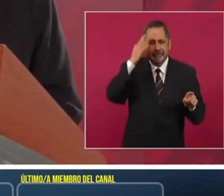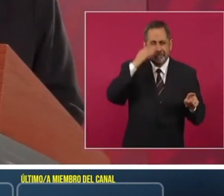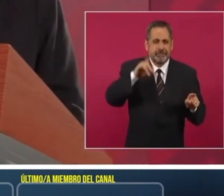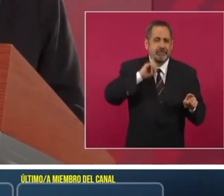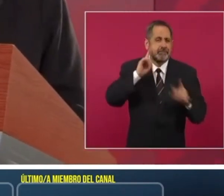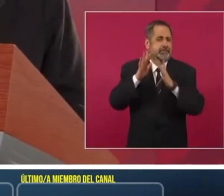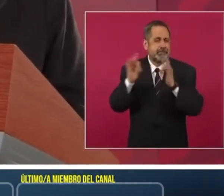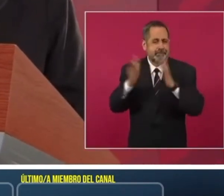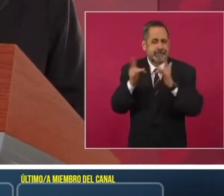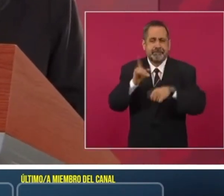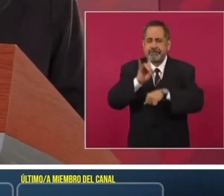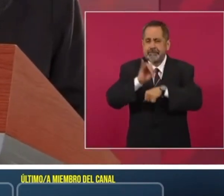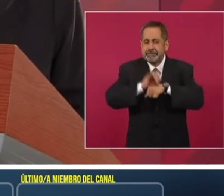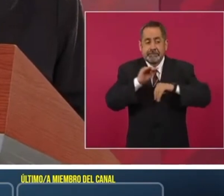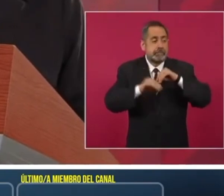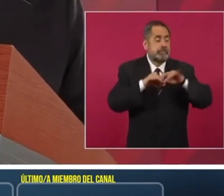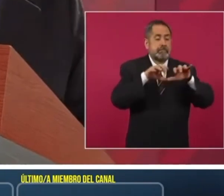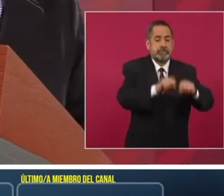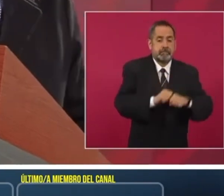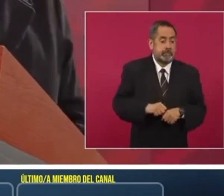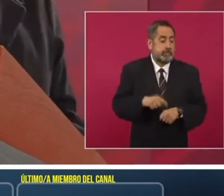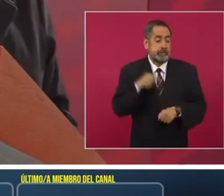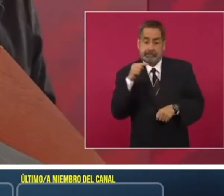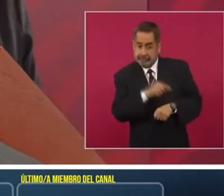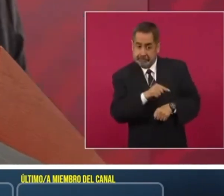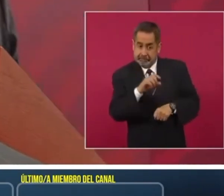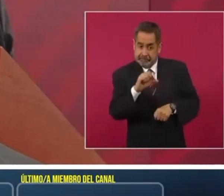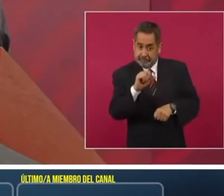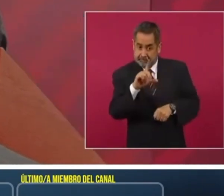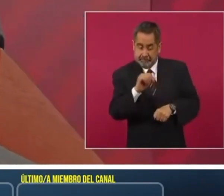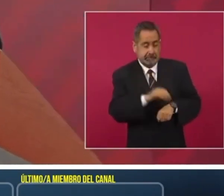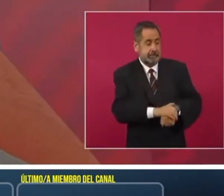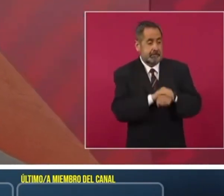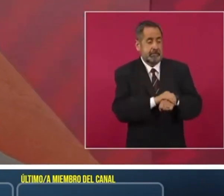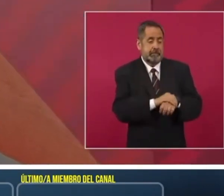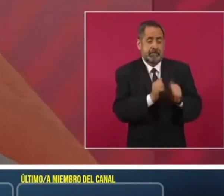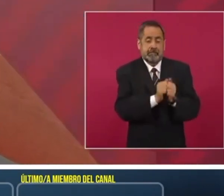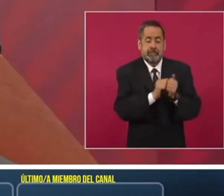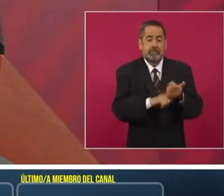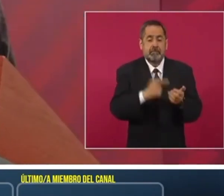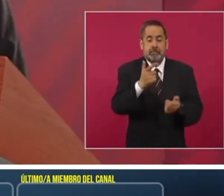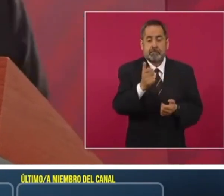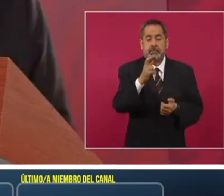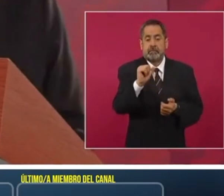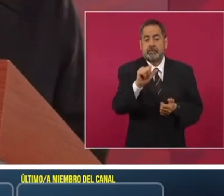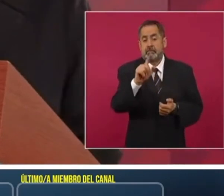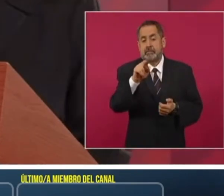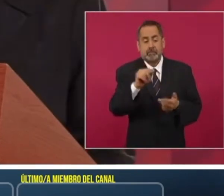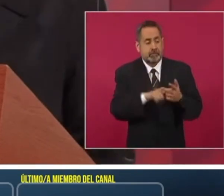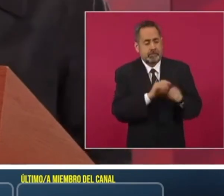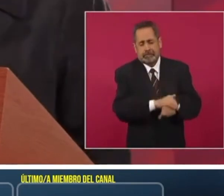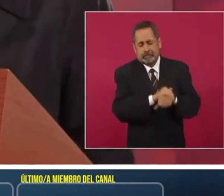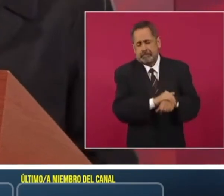francesa. Era muy amigo de García Luna y,